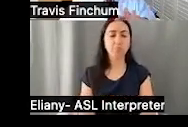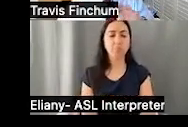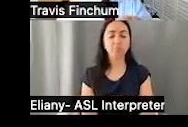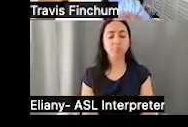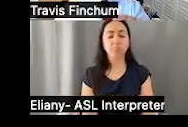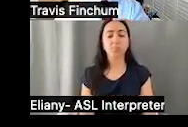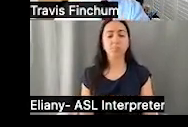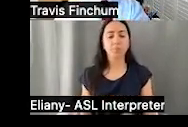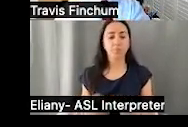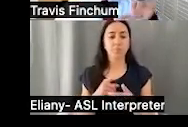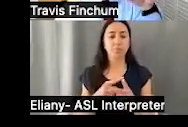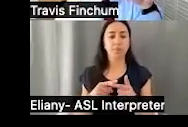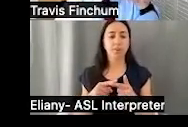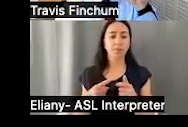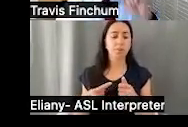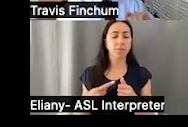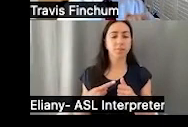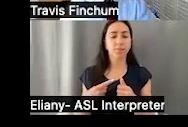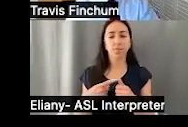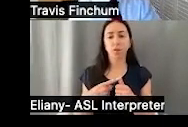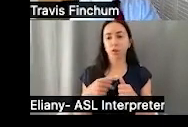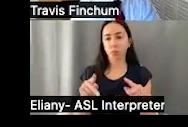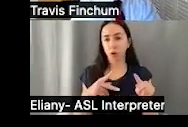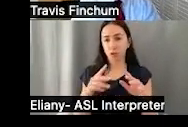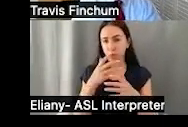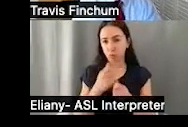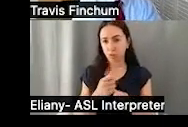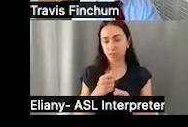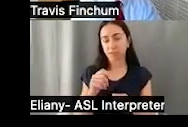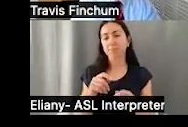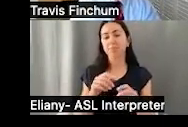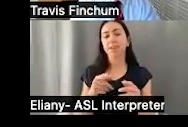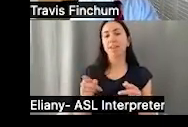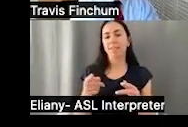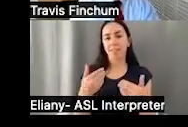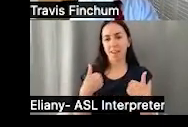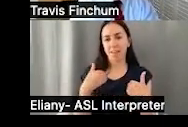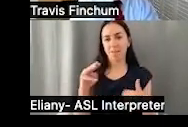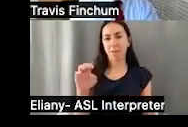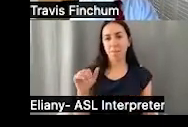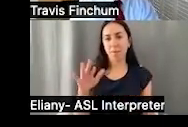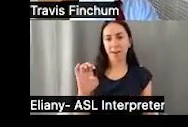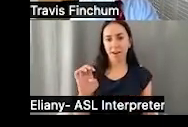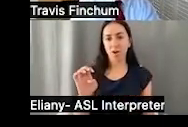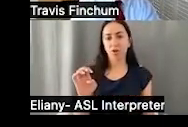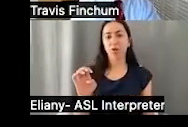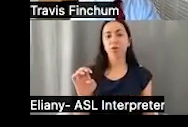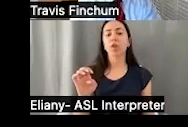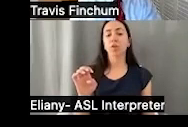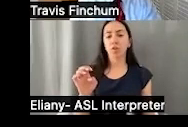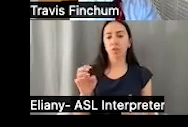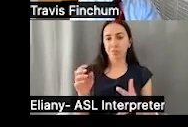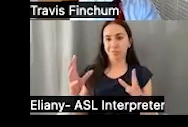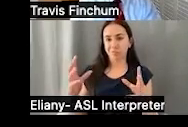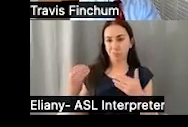vista profesional. También hablamos acerca del hecho de que para el fideicomiso de terceros están sujetos al